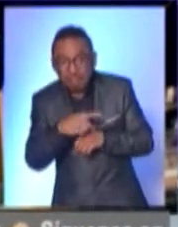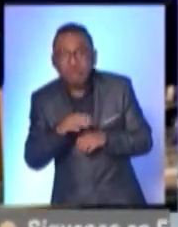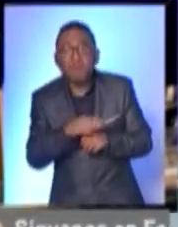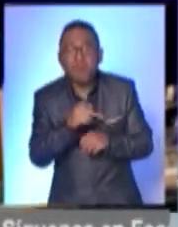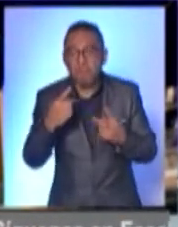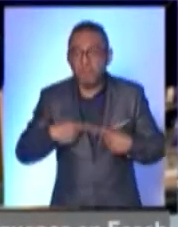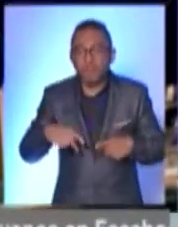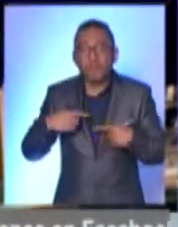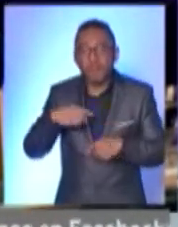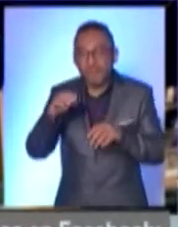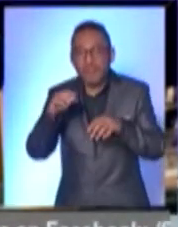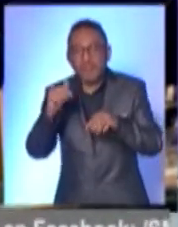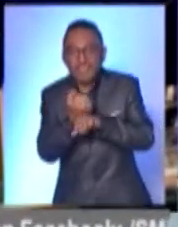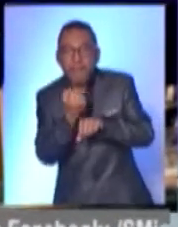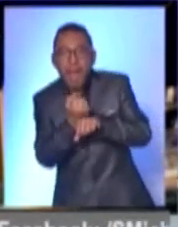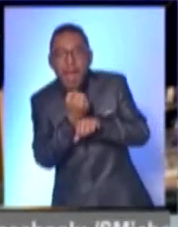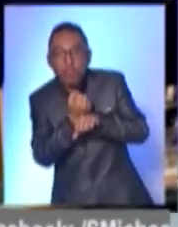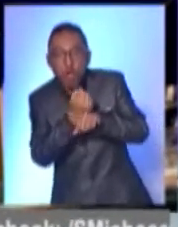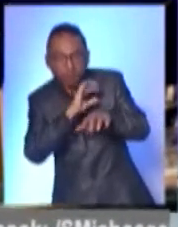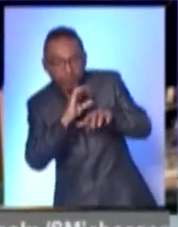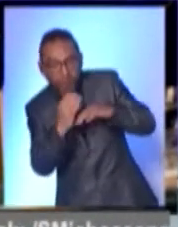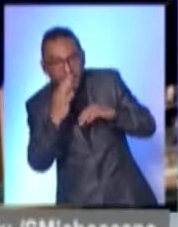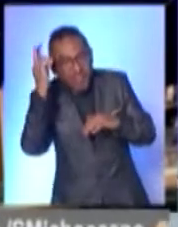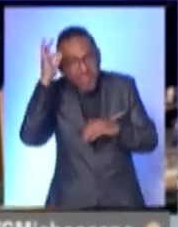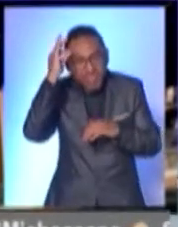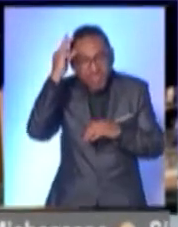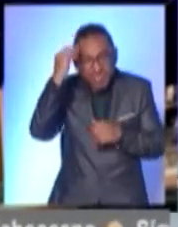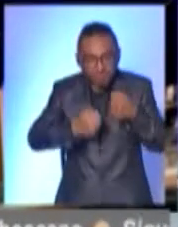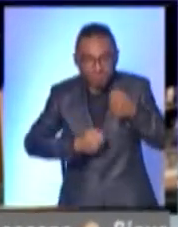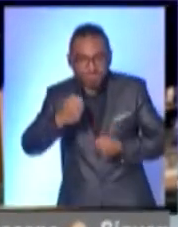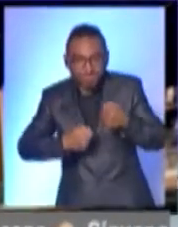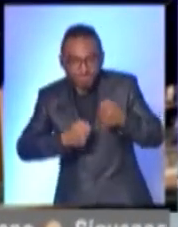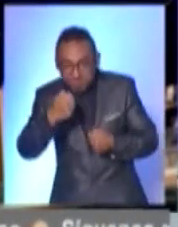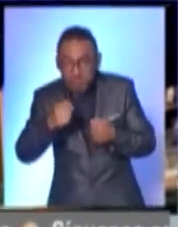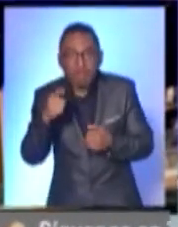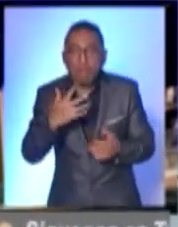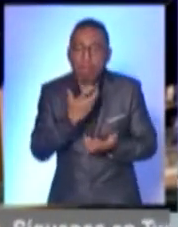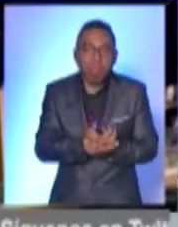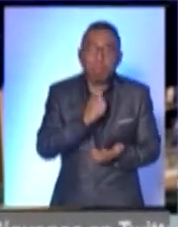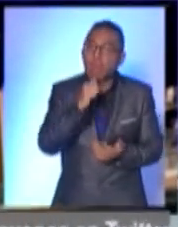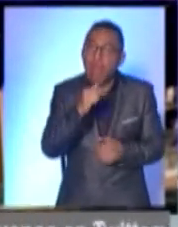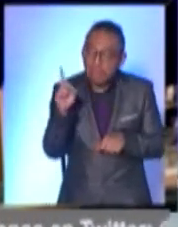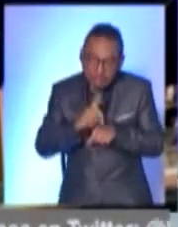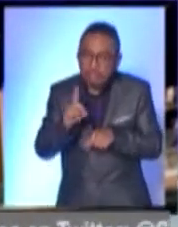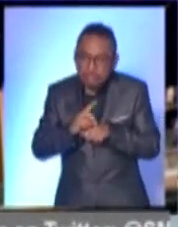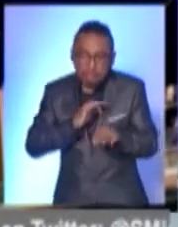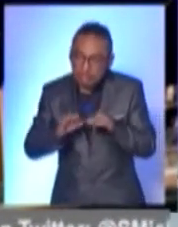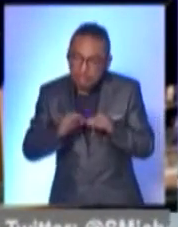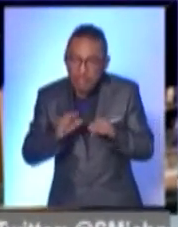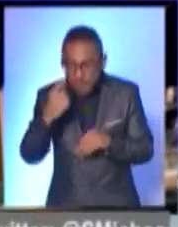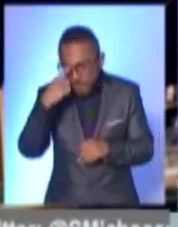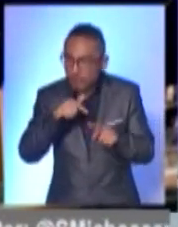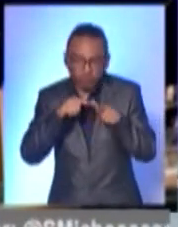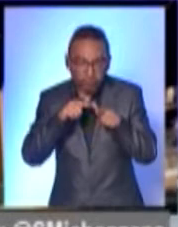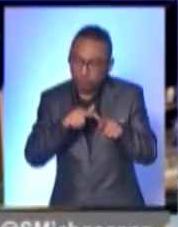calzado en diferentes puntos quienes no descansan y trabajan día a día para mantener vigente este